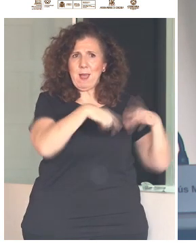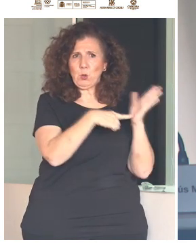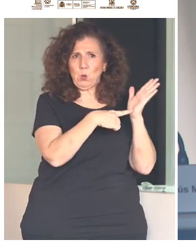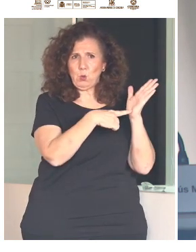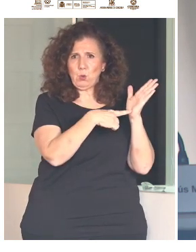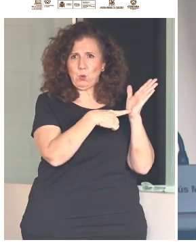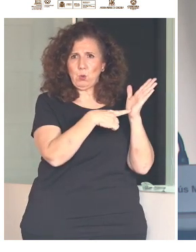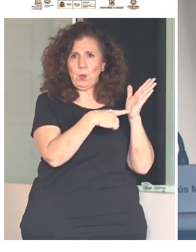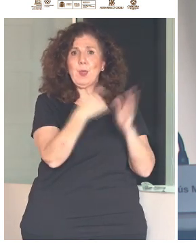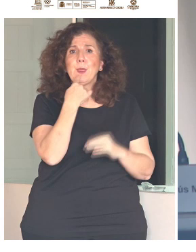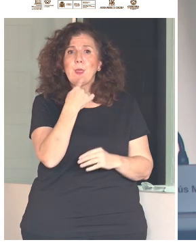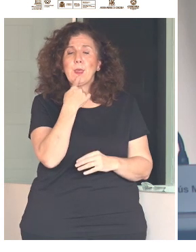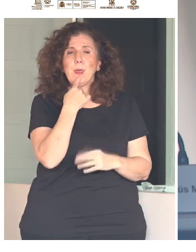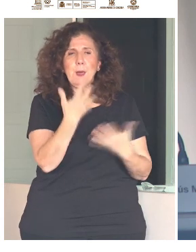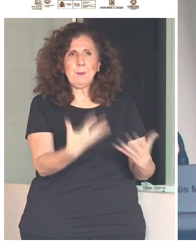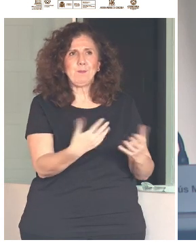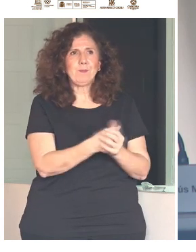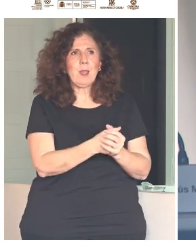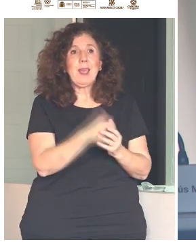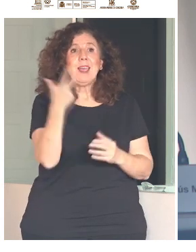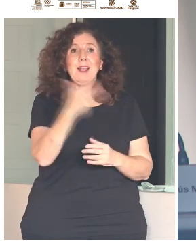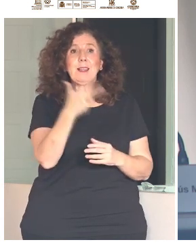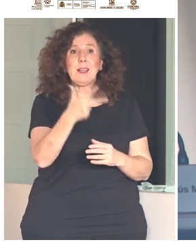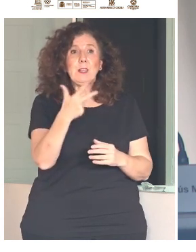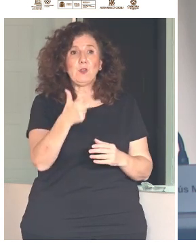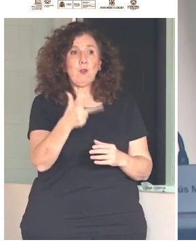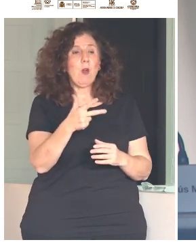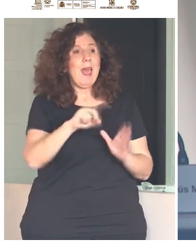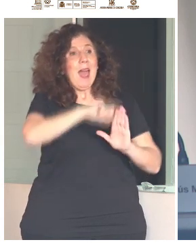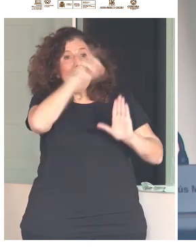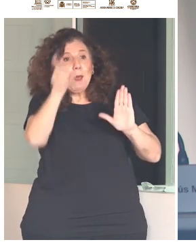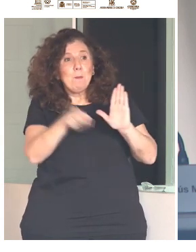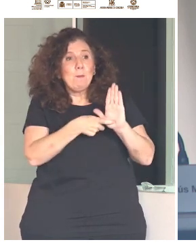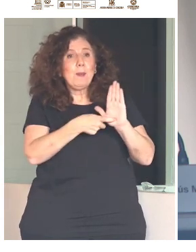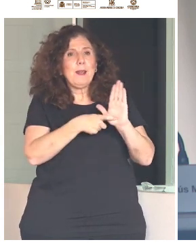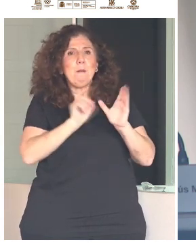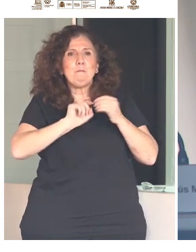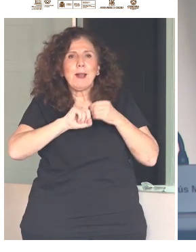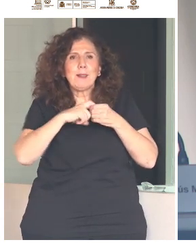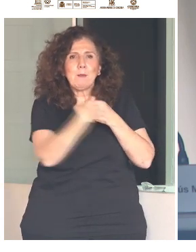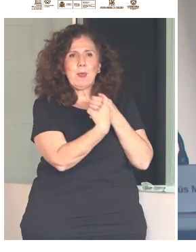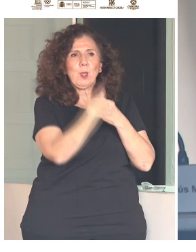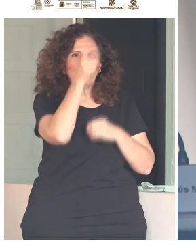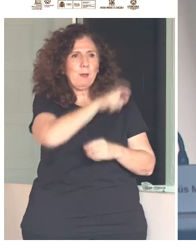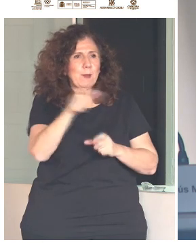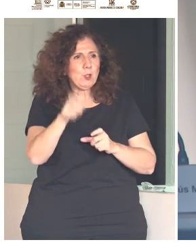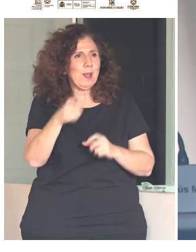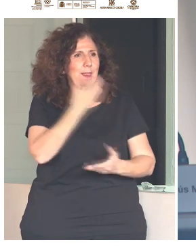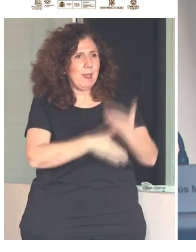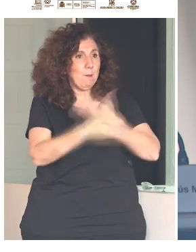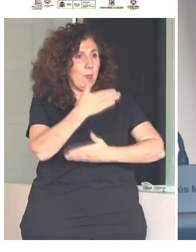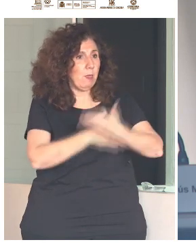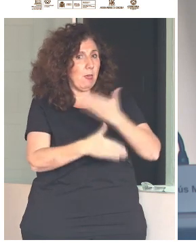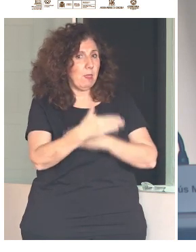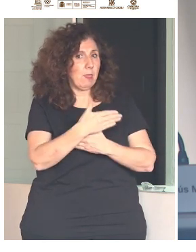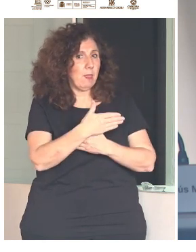decía que el derecho a la plena participación en la vida cultural y recreativa de las personas con discapacidad